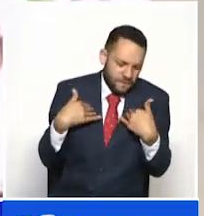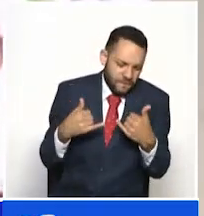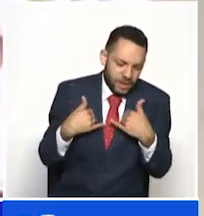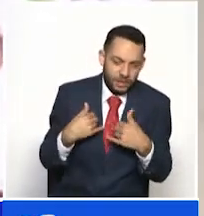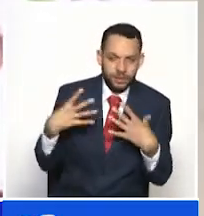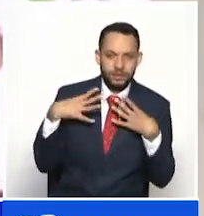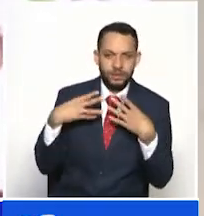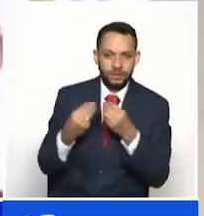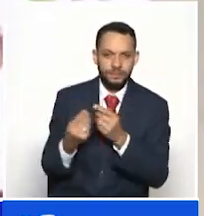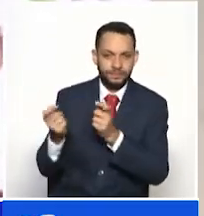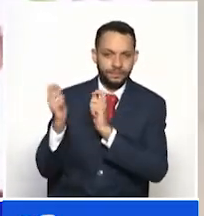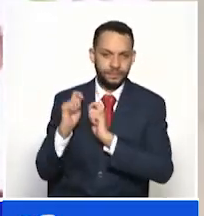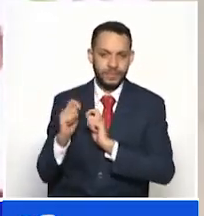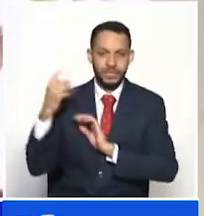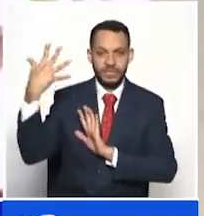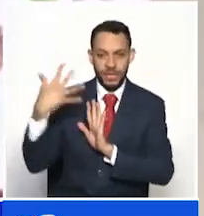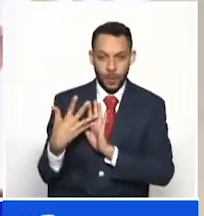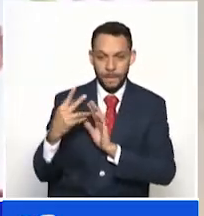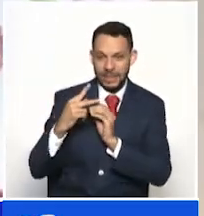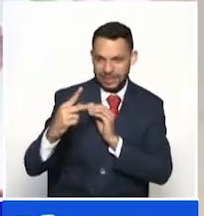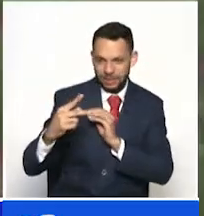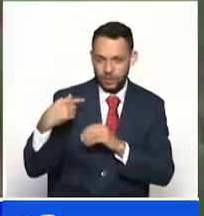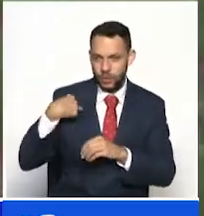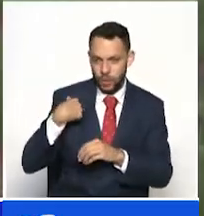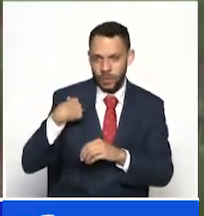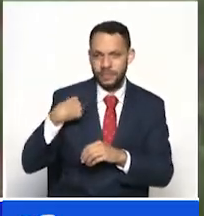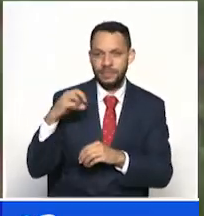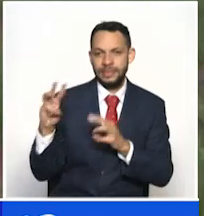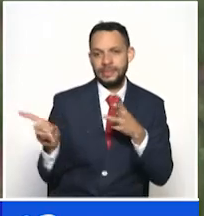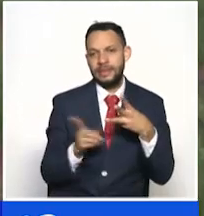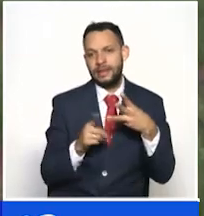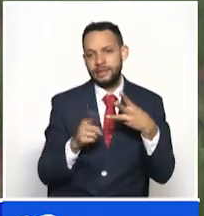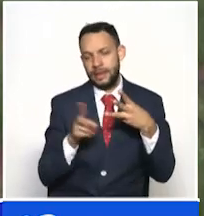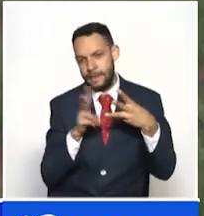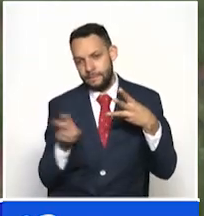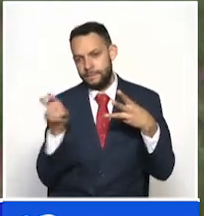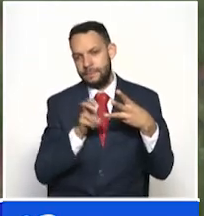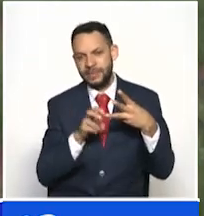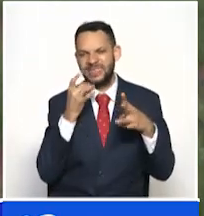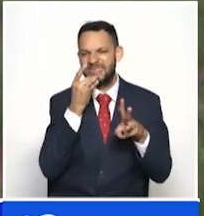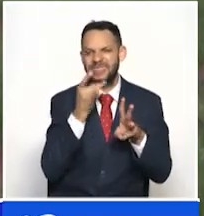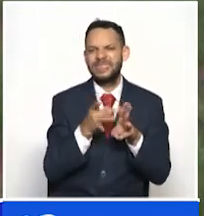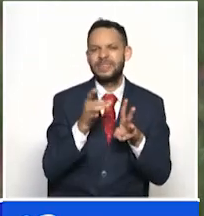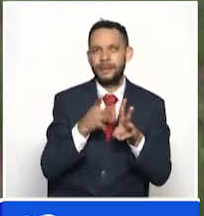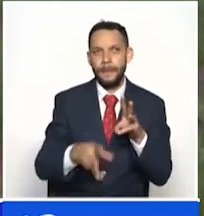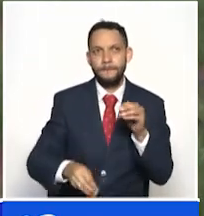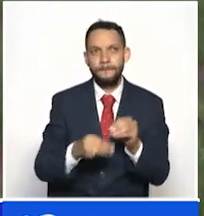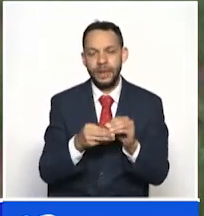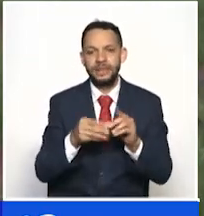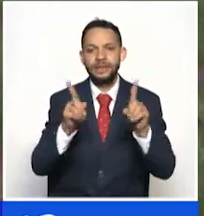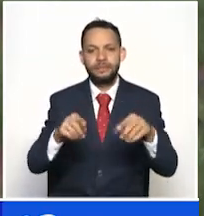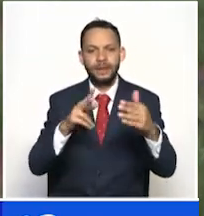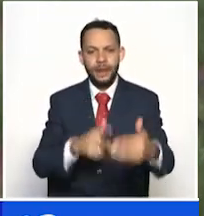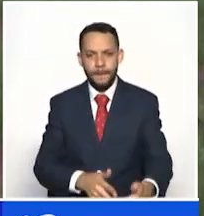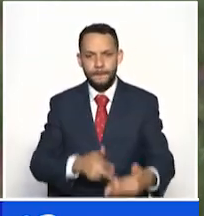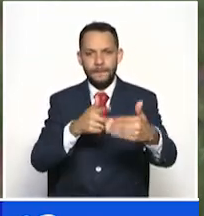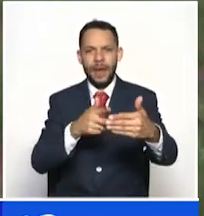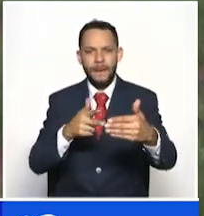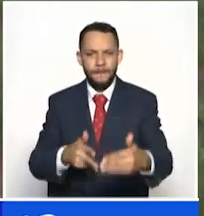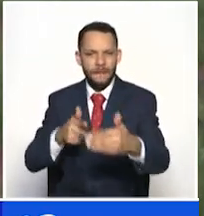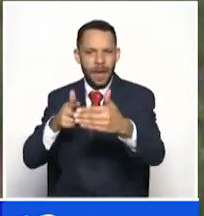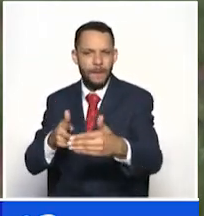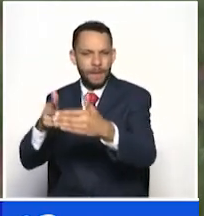.000 quedé de tercera ganando medalla de bronce, en 3.000 obstáculos quedé de primera